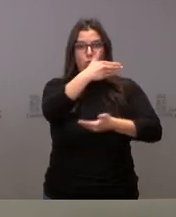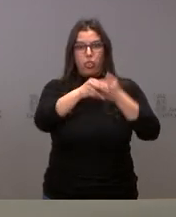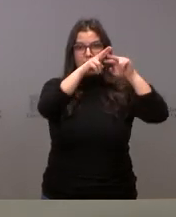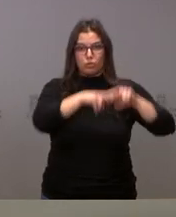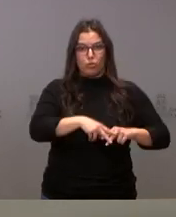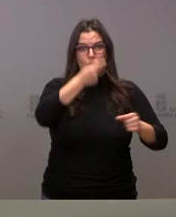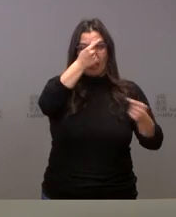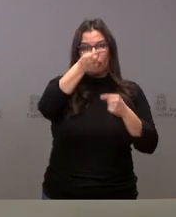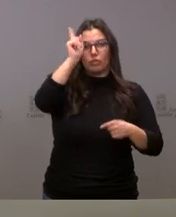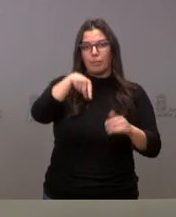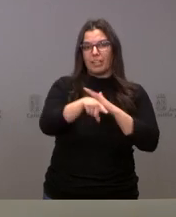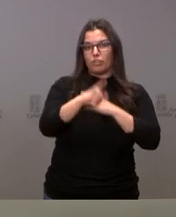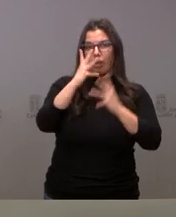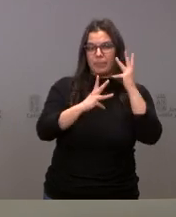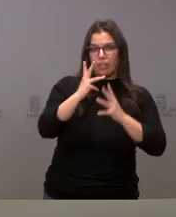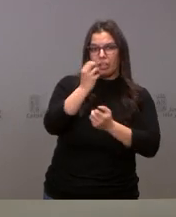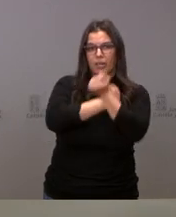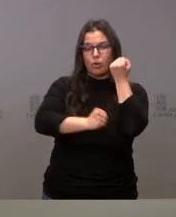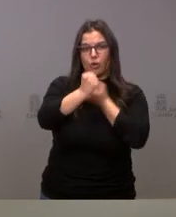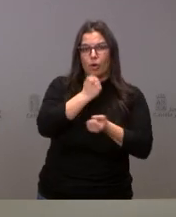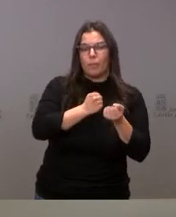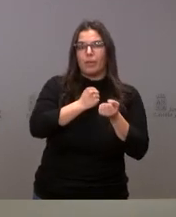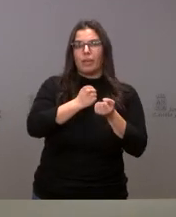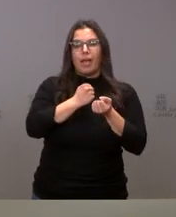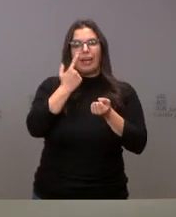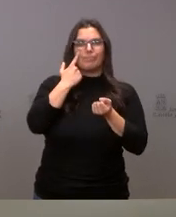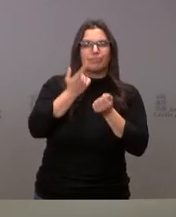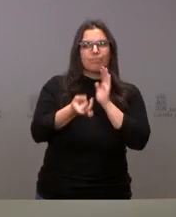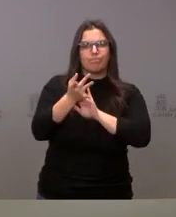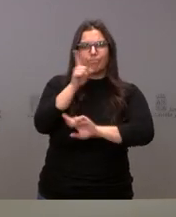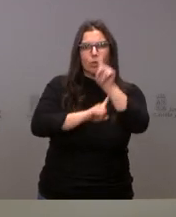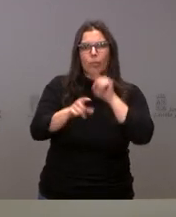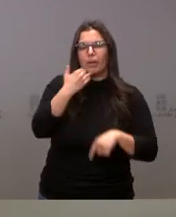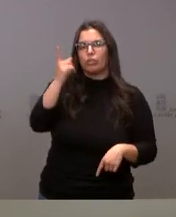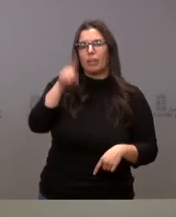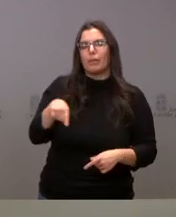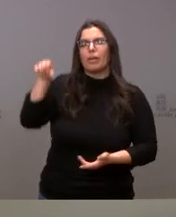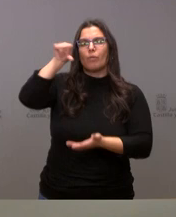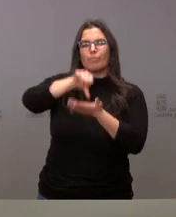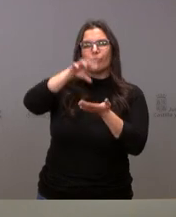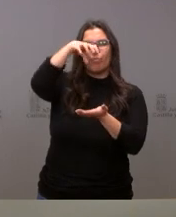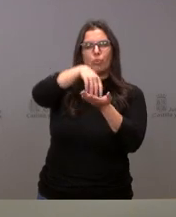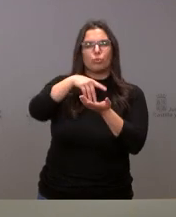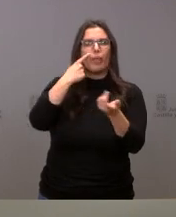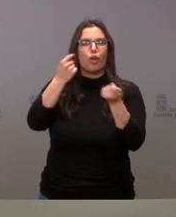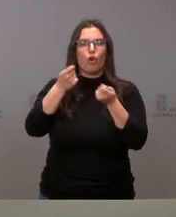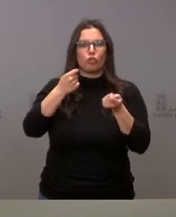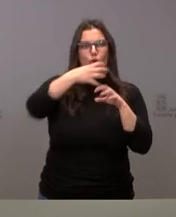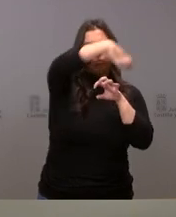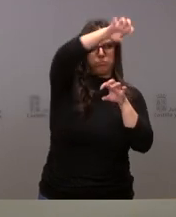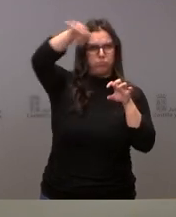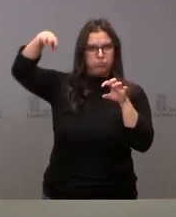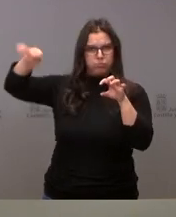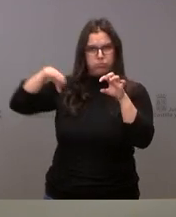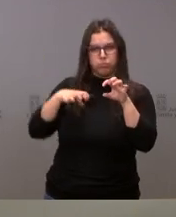gestión administrativa, económica, seguimiento de incidencias y la gestión de los puntos de control periférico que hemos instalado en cada